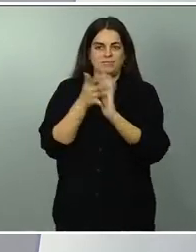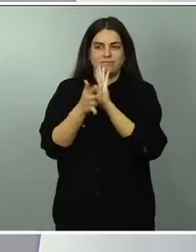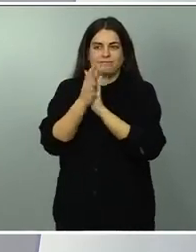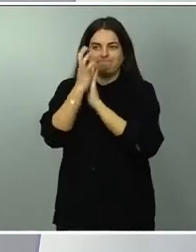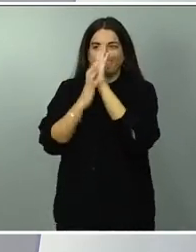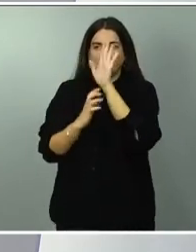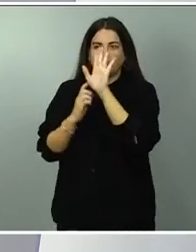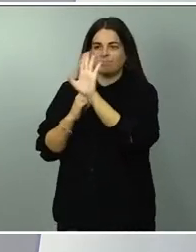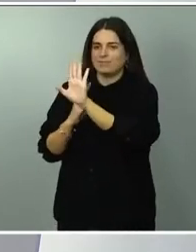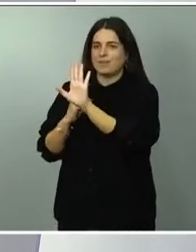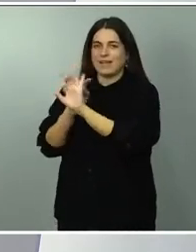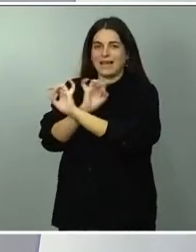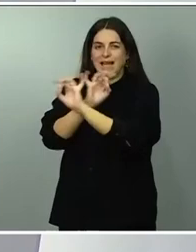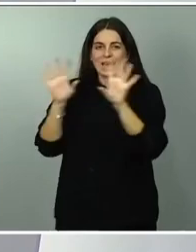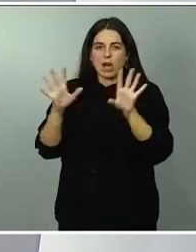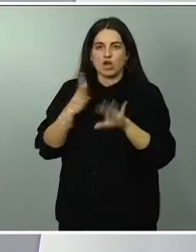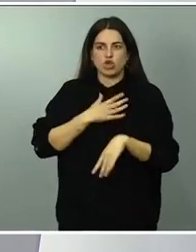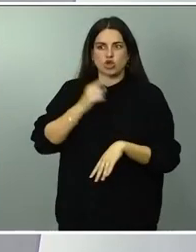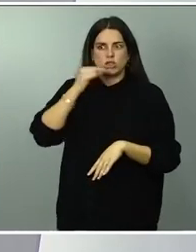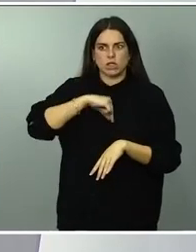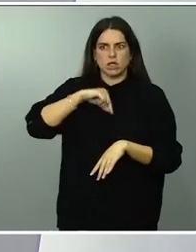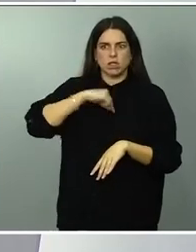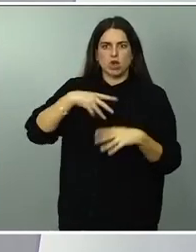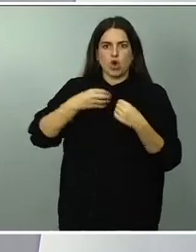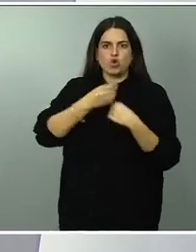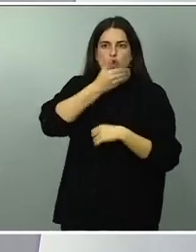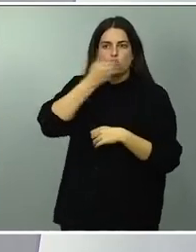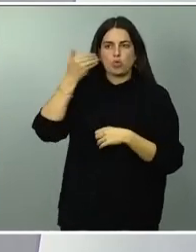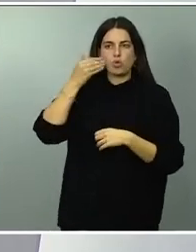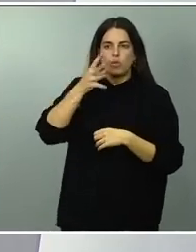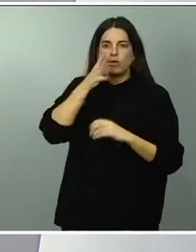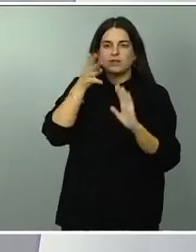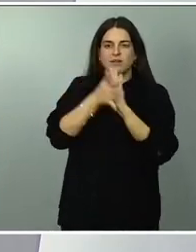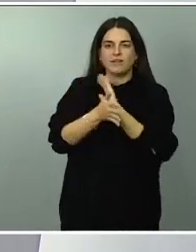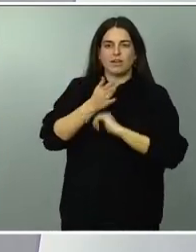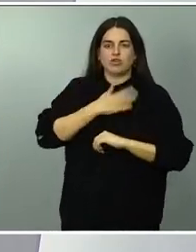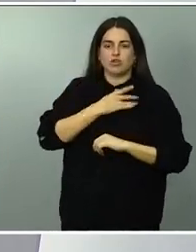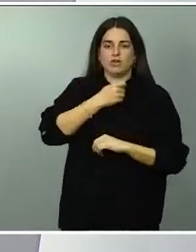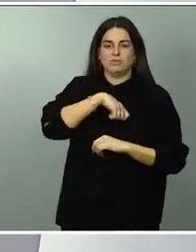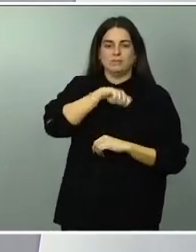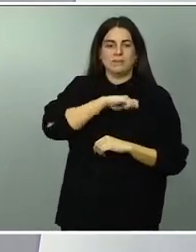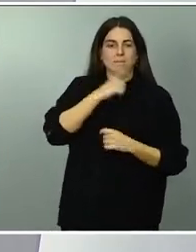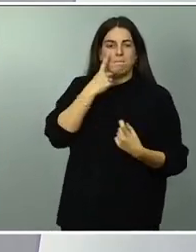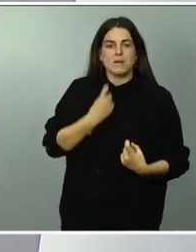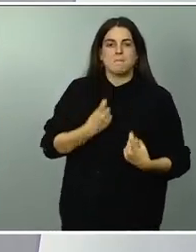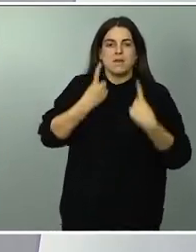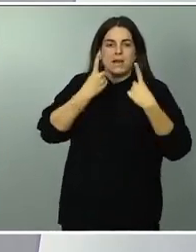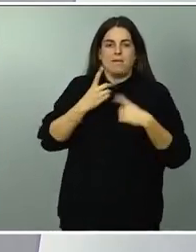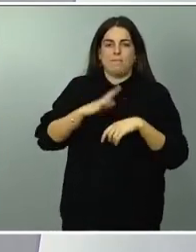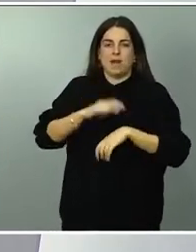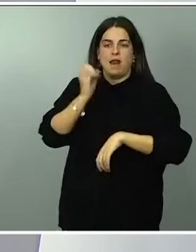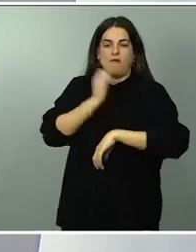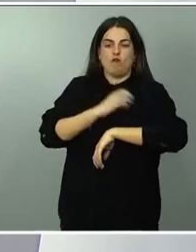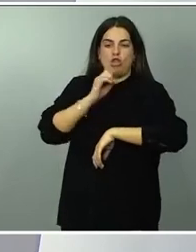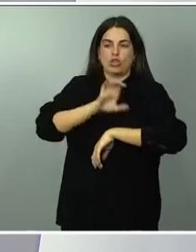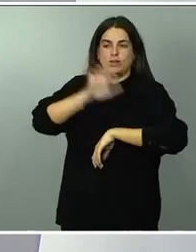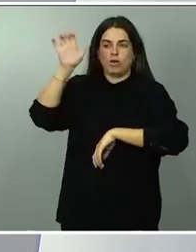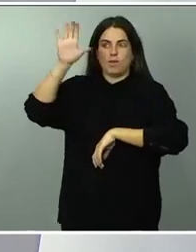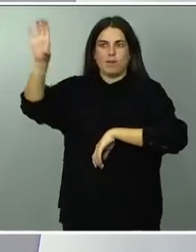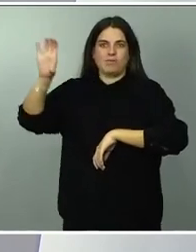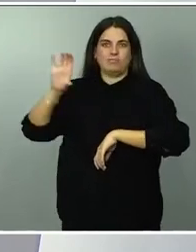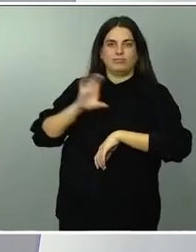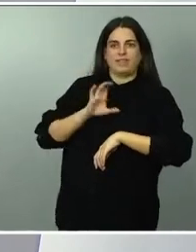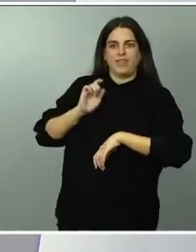sentimos tremendamente orgullosos porque somos el primer país en la ejecución de los fondos europeos con el desarrollo de instrumentos